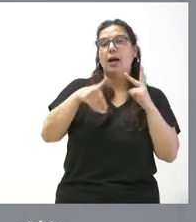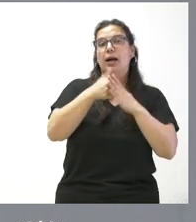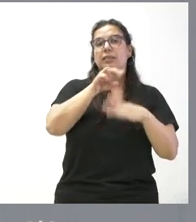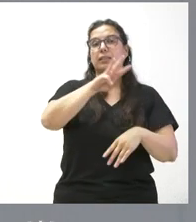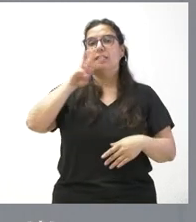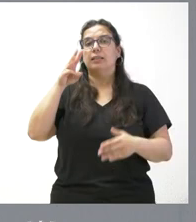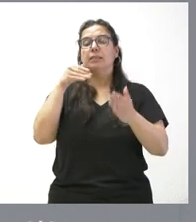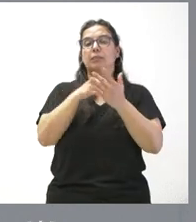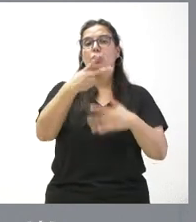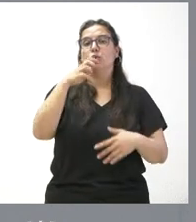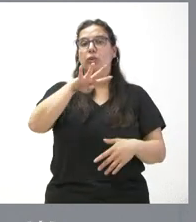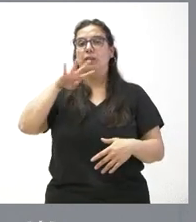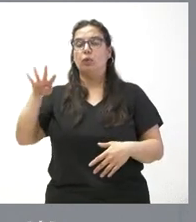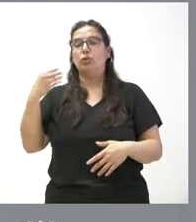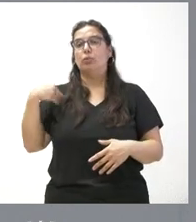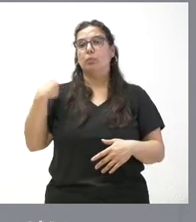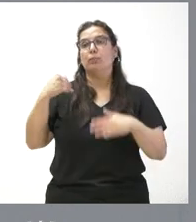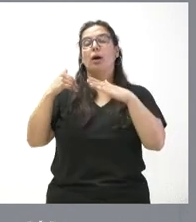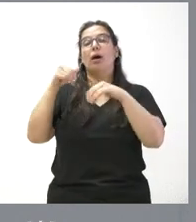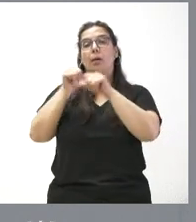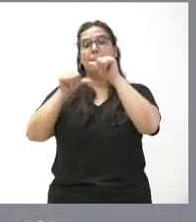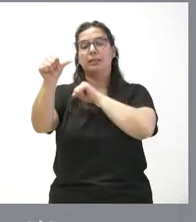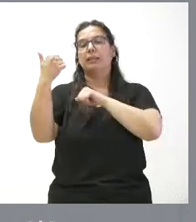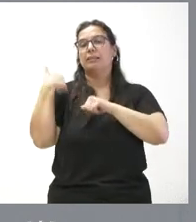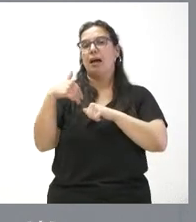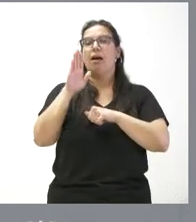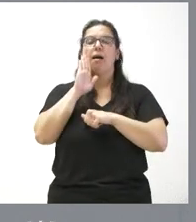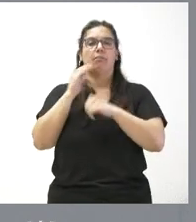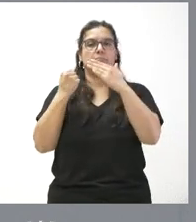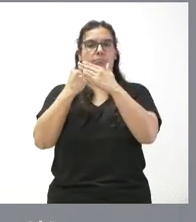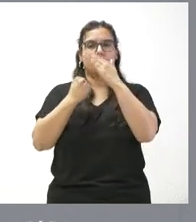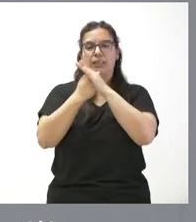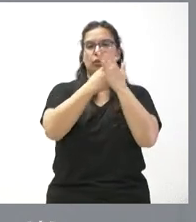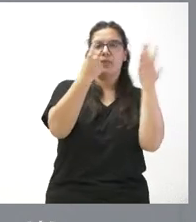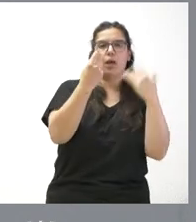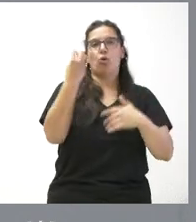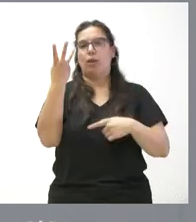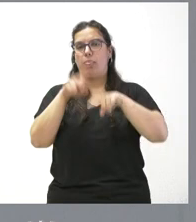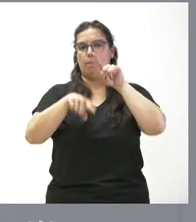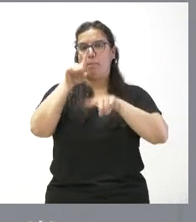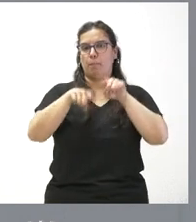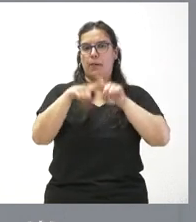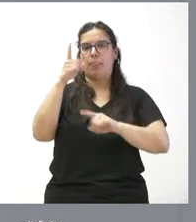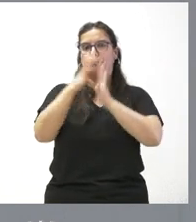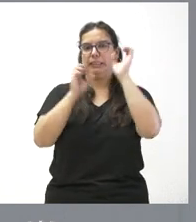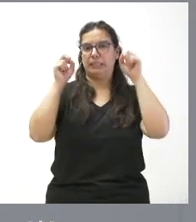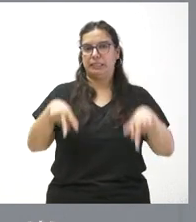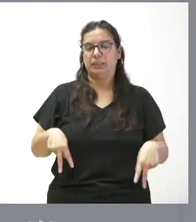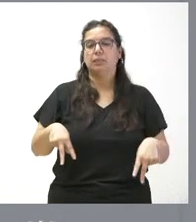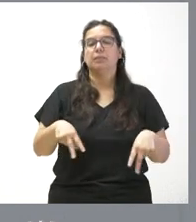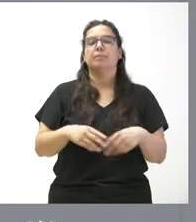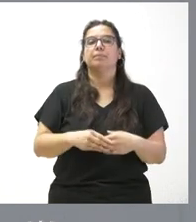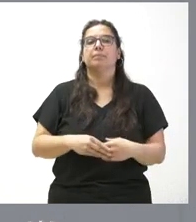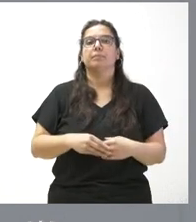.244, a partir del cual ya se paga esas cantidades que les dije anteriormente sin las exenciones o bonificaciones, salvo las